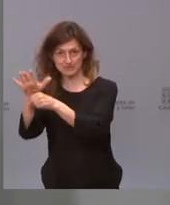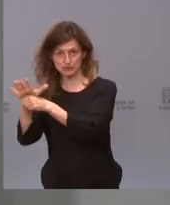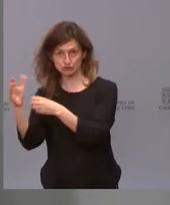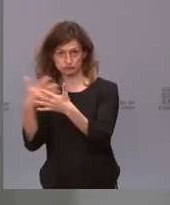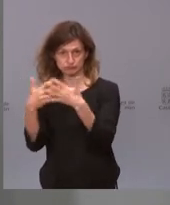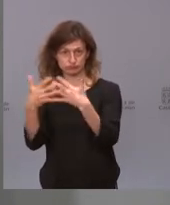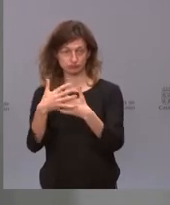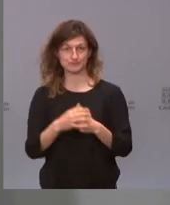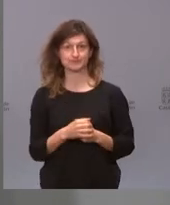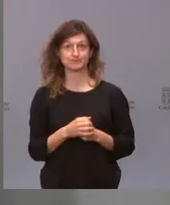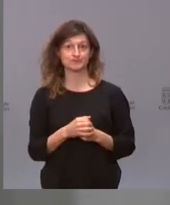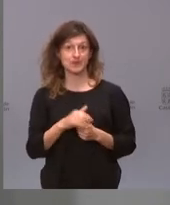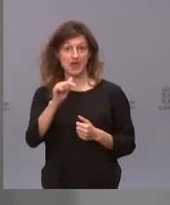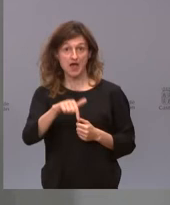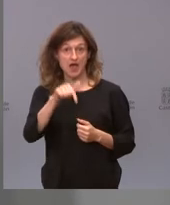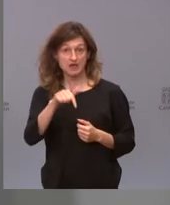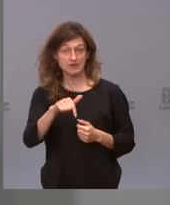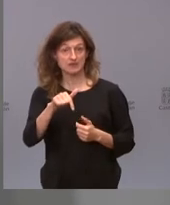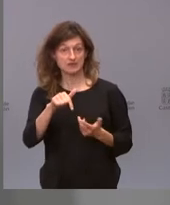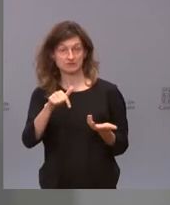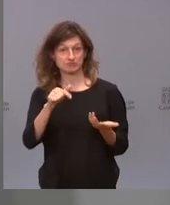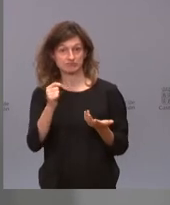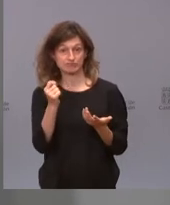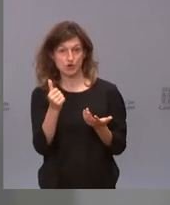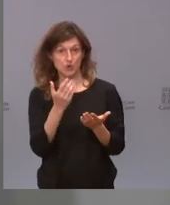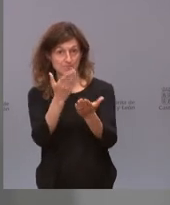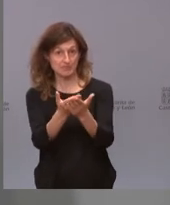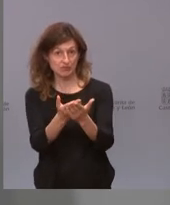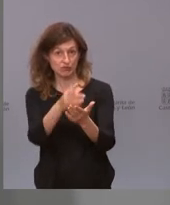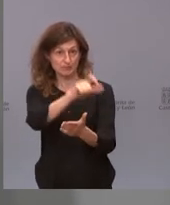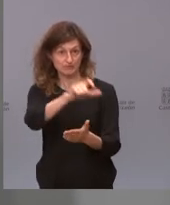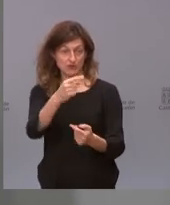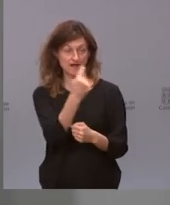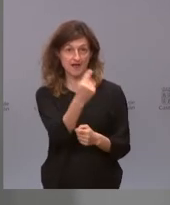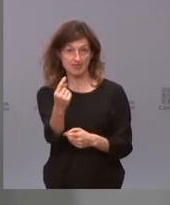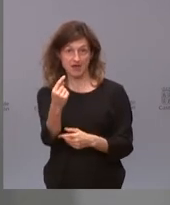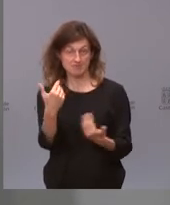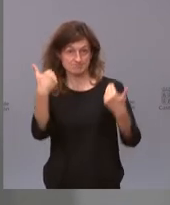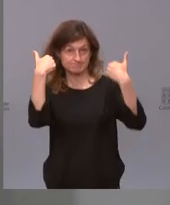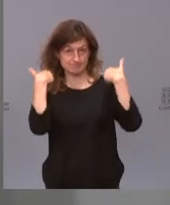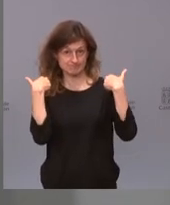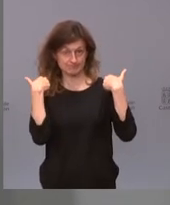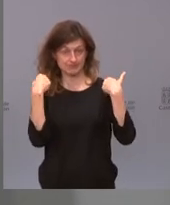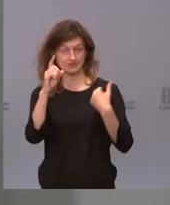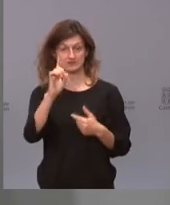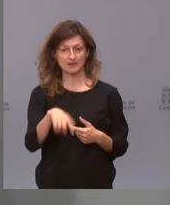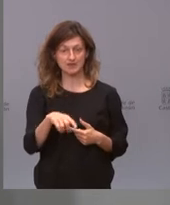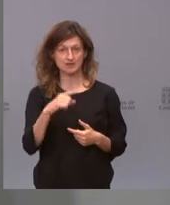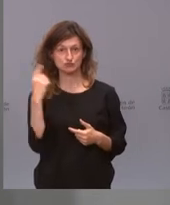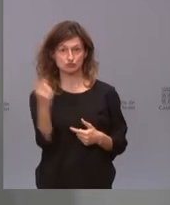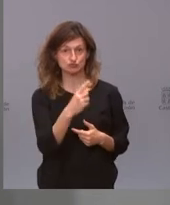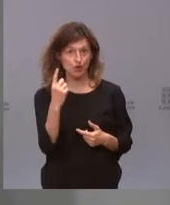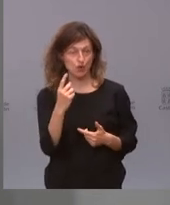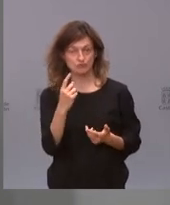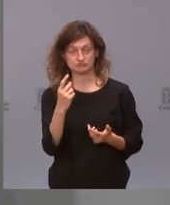ámbitos. Aquí lo único que podemos es pedir la responsabilidad de cada una de las personas y luego de todos aquellos